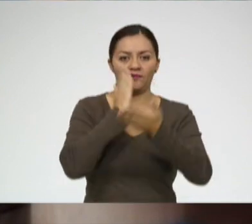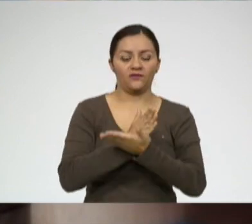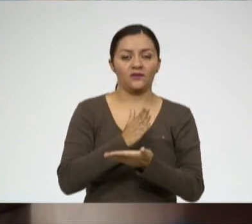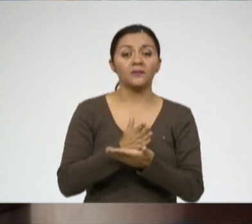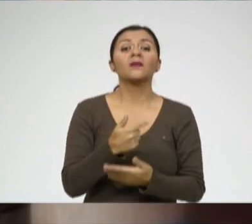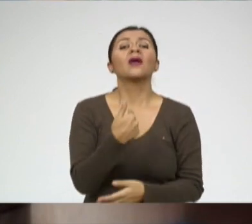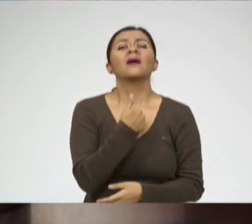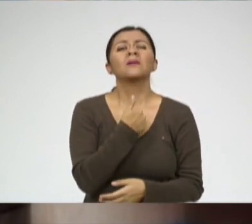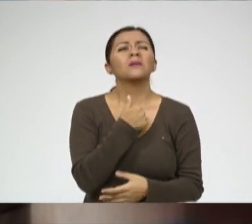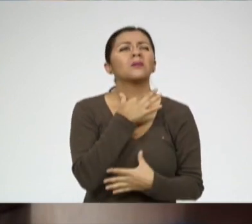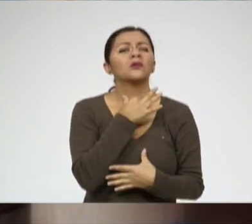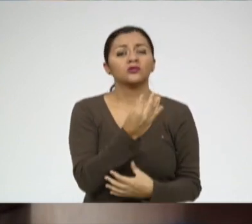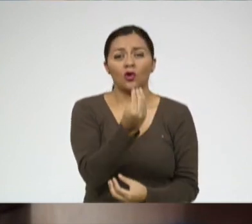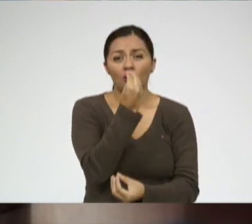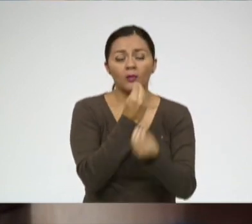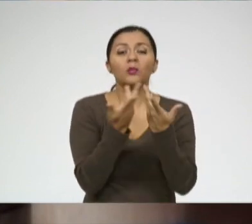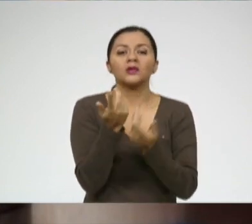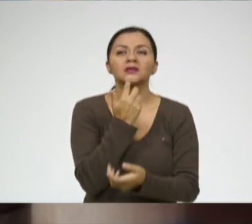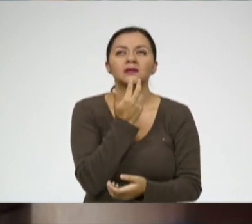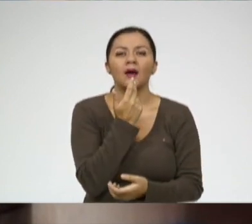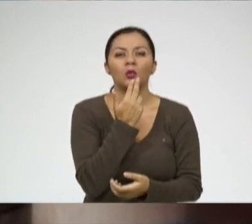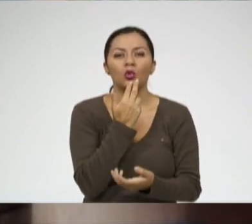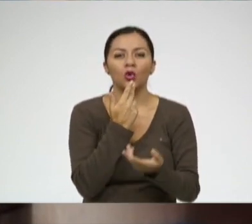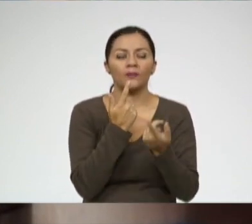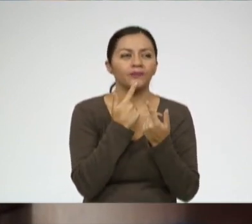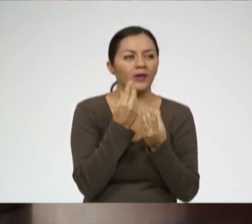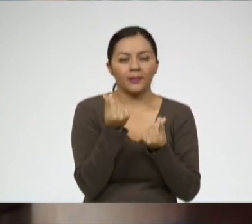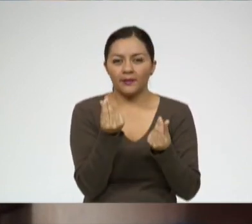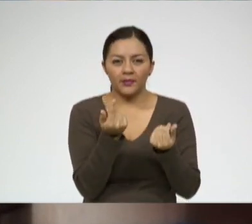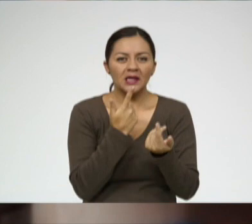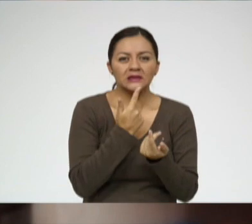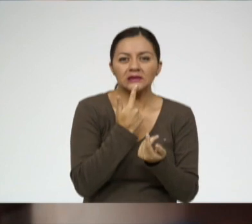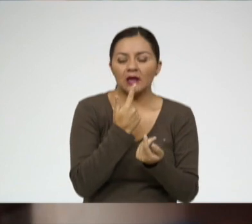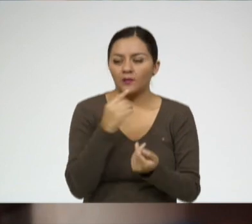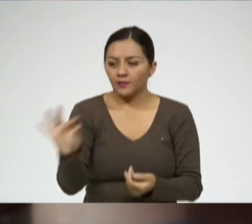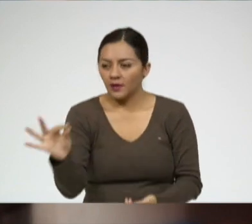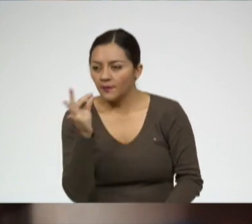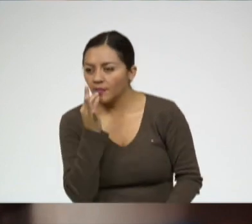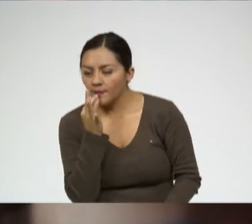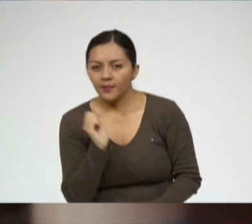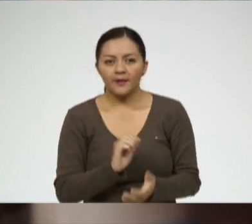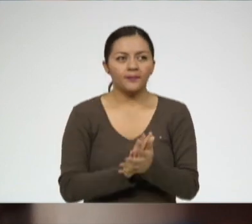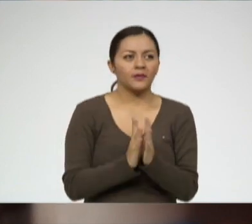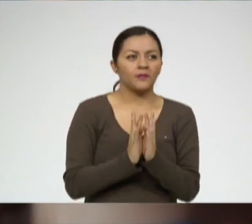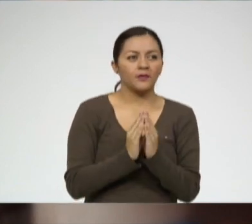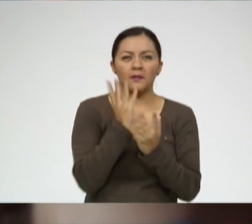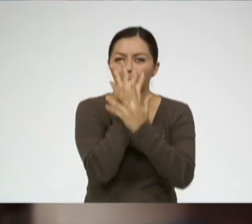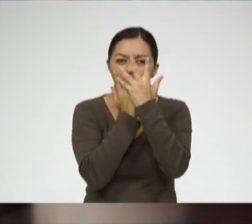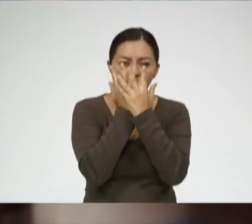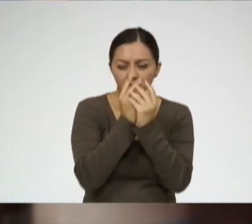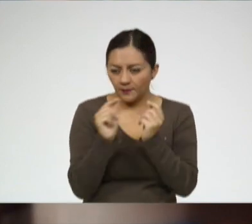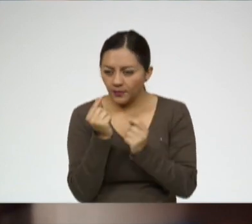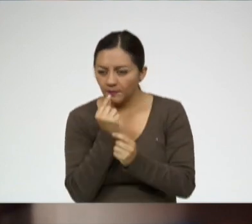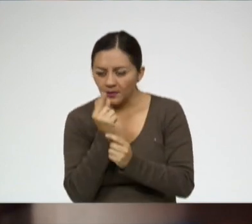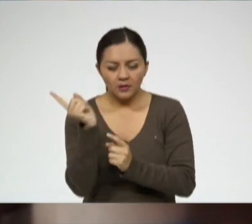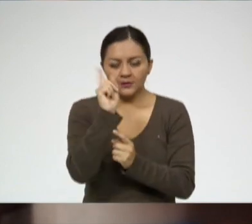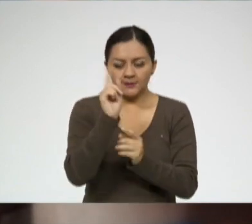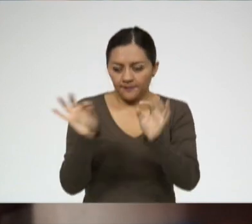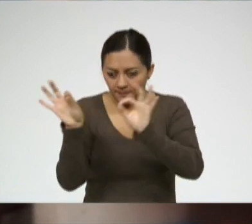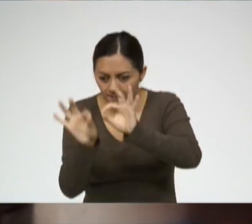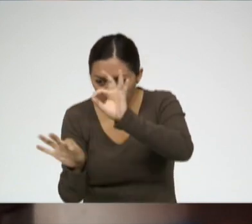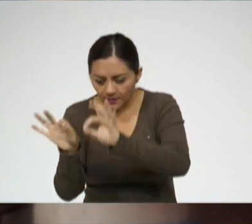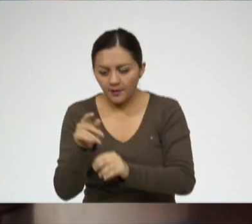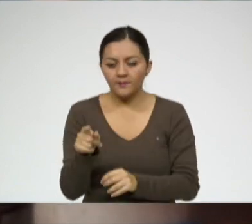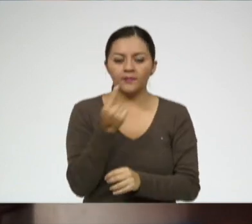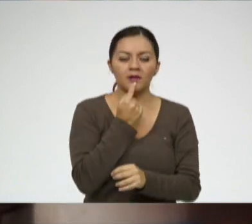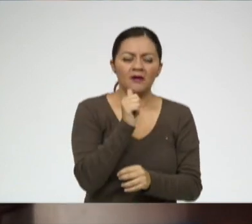voy probando los sabores. Y voy, según los sabores que yo pruebo, voy mezclando y voy haciendo una... Voy